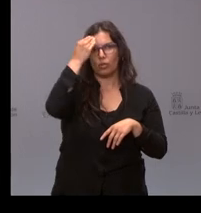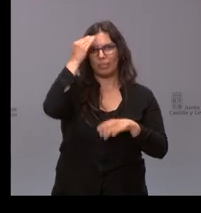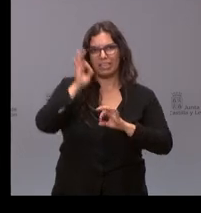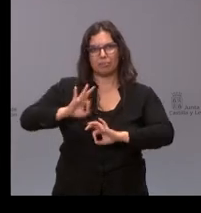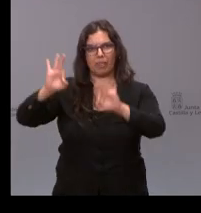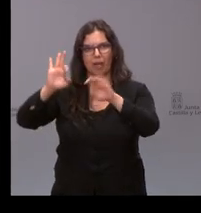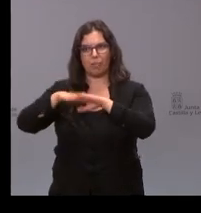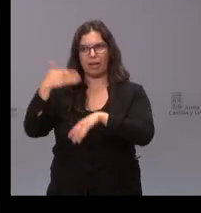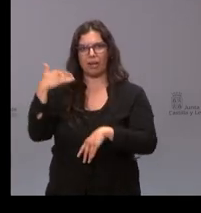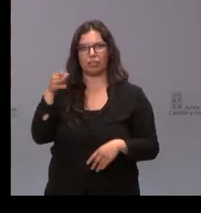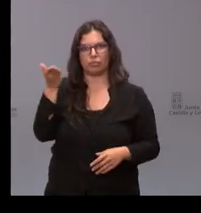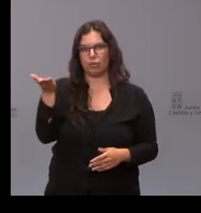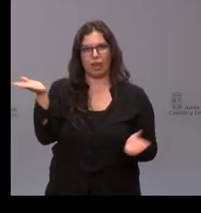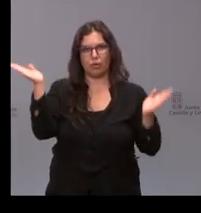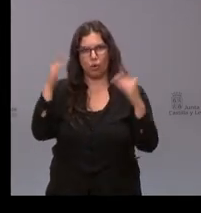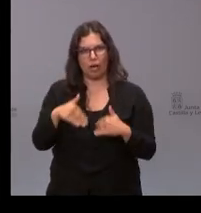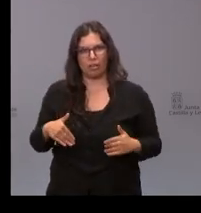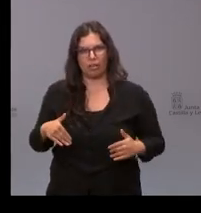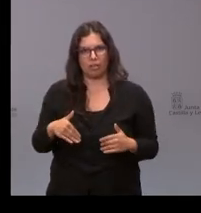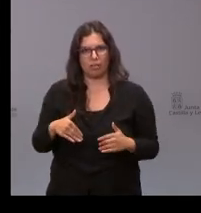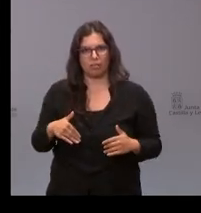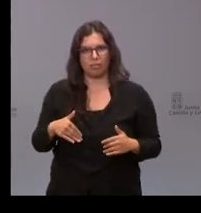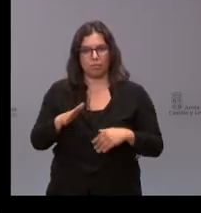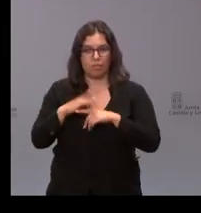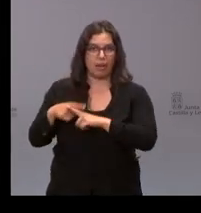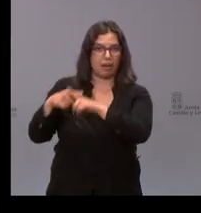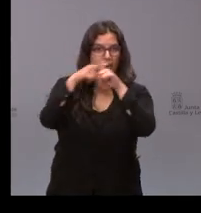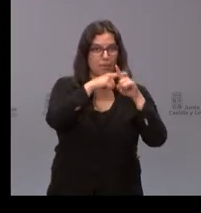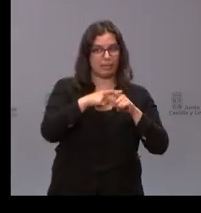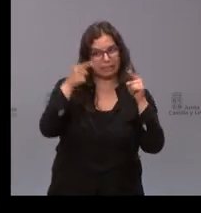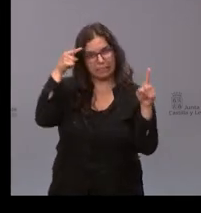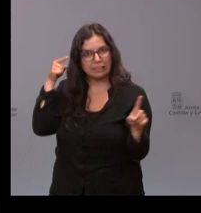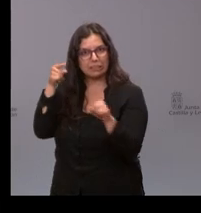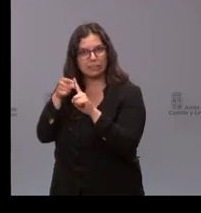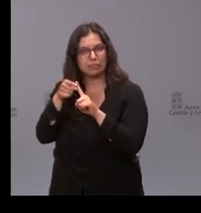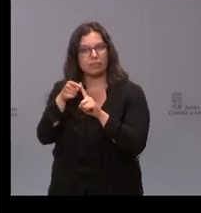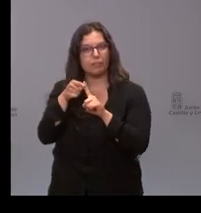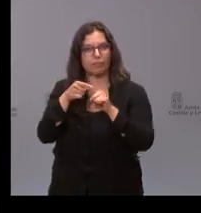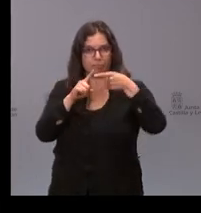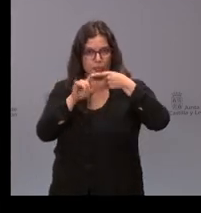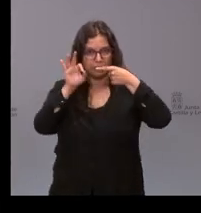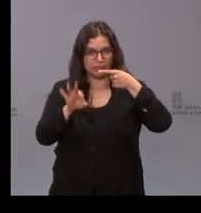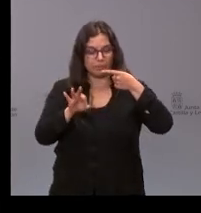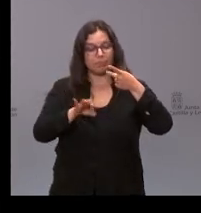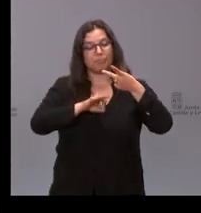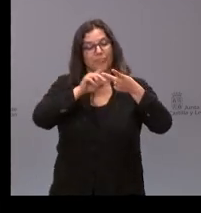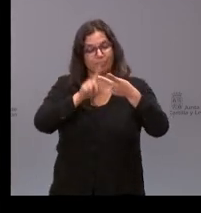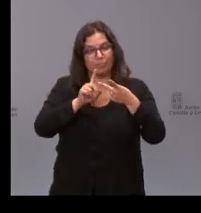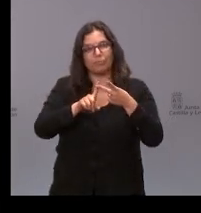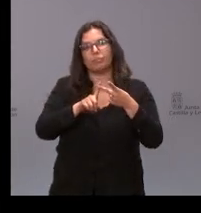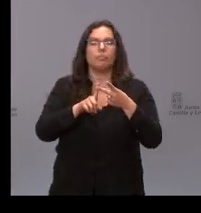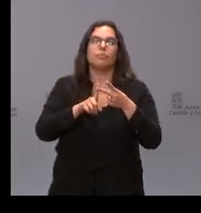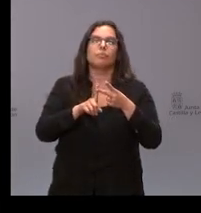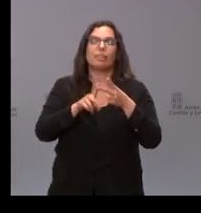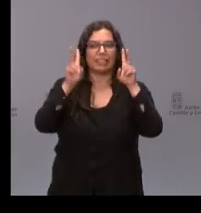ese criterio no contempla la despoblación como uno de sus principales objetivos? Esa sería como la pregunta concreta y ampliando un poco el foco pero